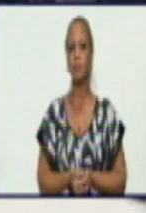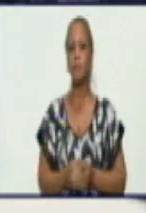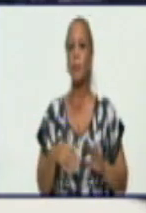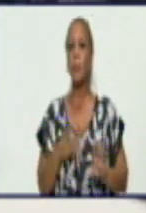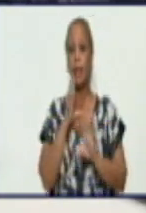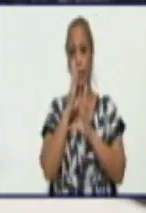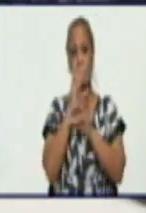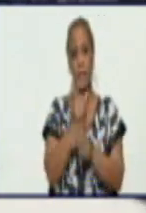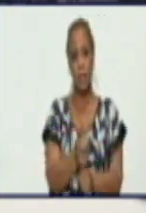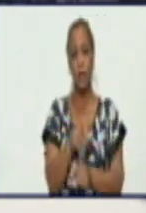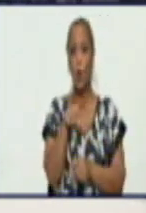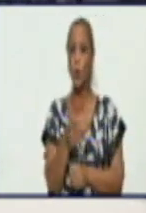Niquero es uno de los municipios granmenos.